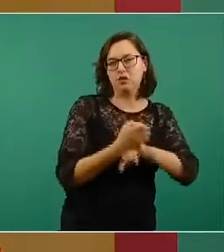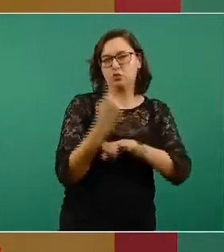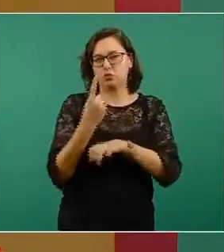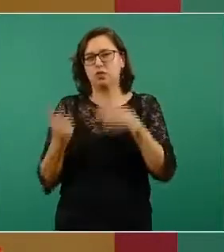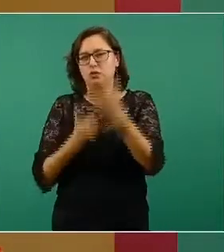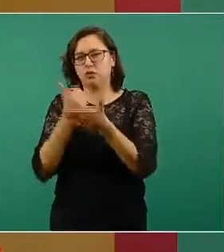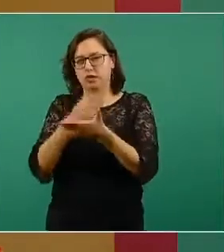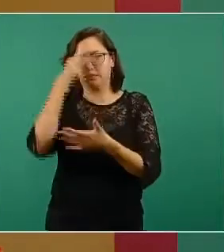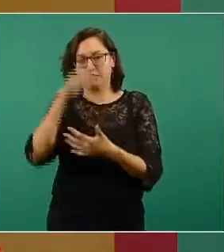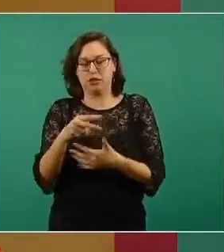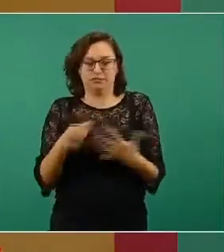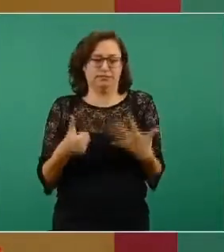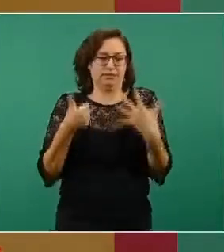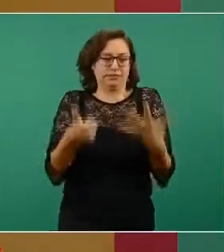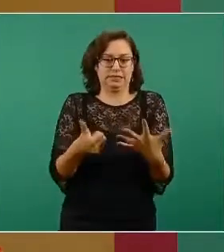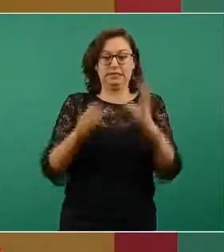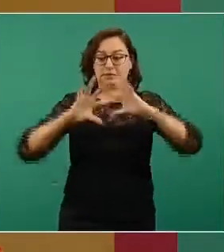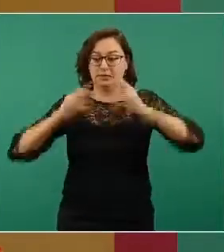centro del país.